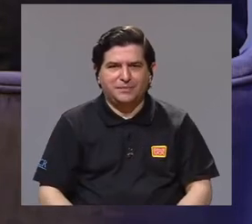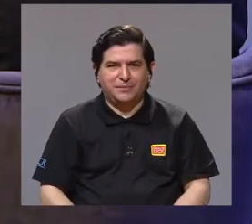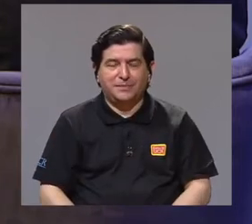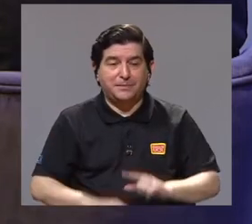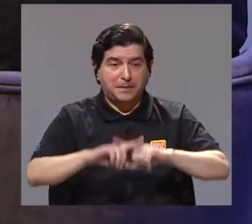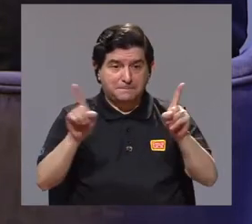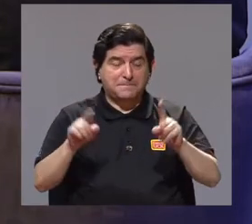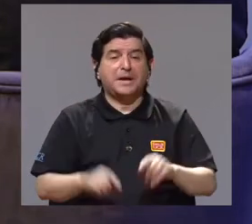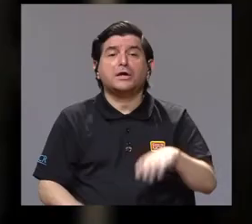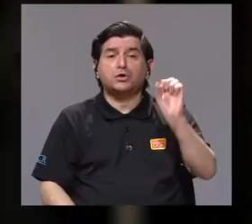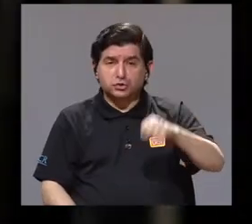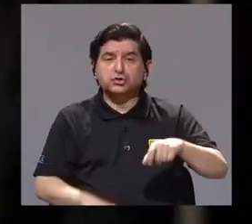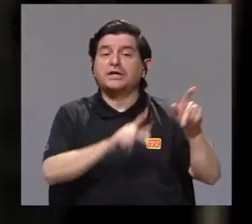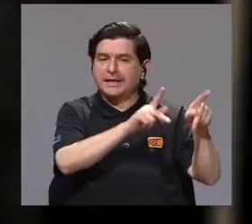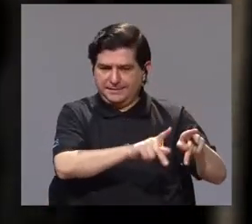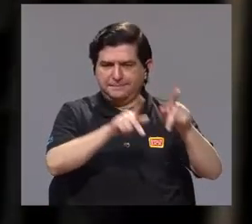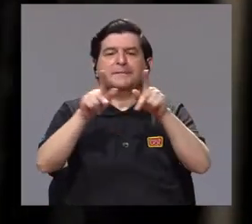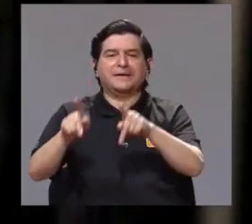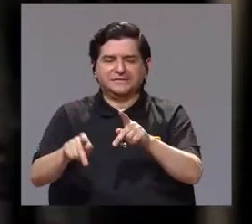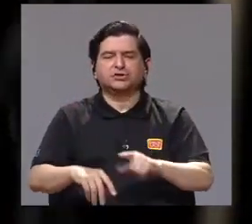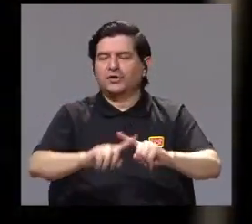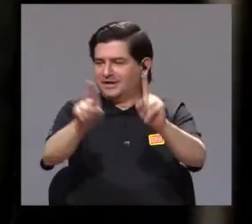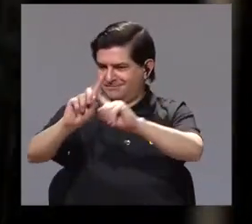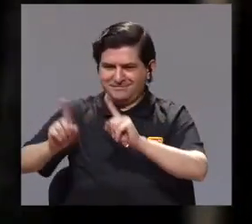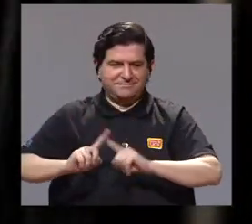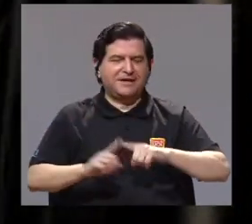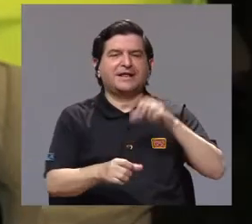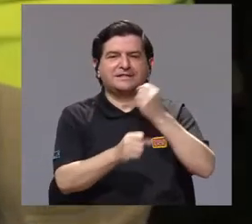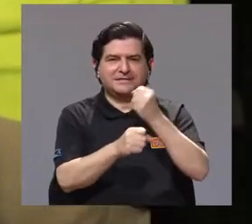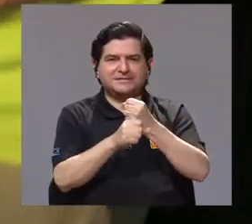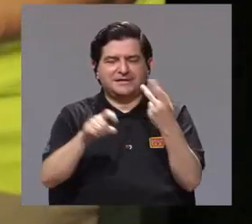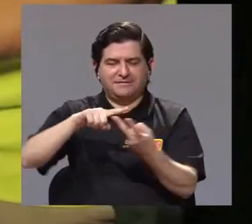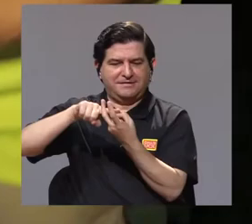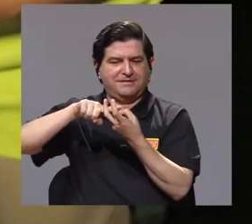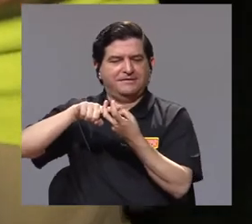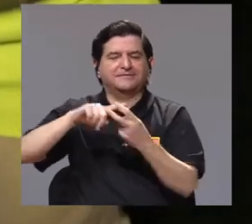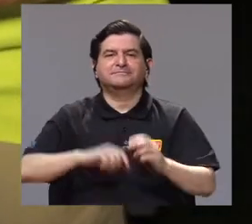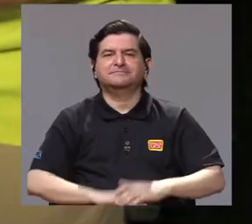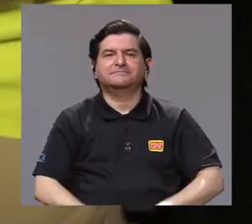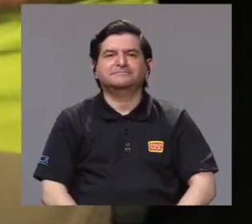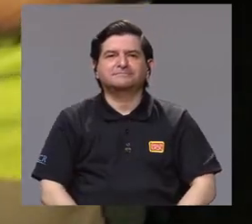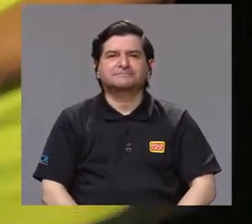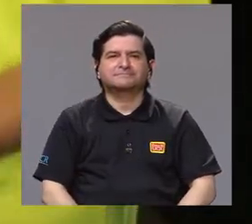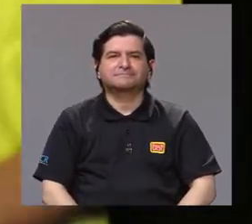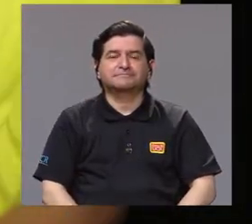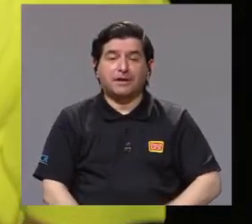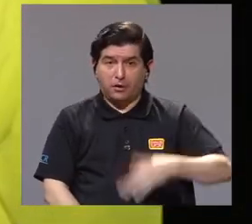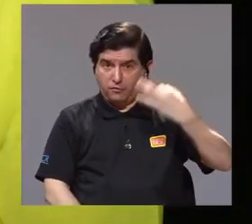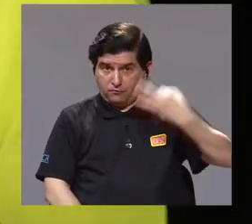por suerte, hay bastantes personas, varias personas trabajando con murciélagos,